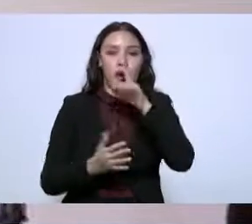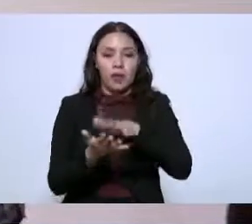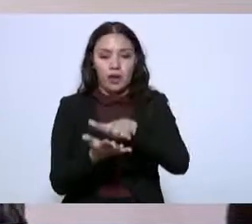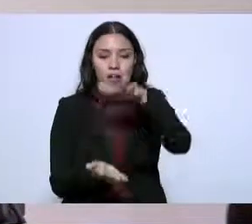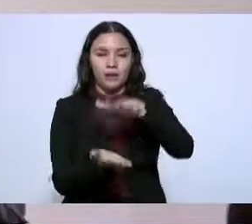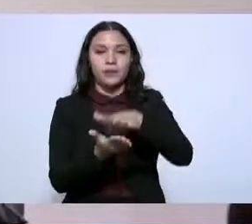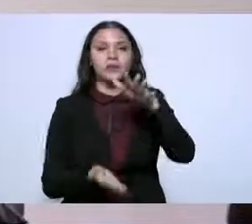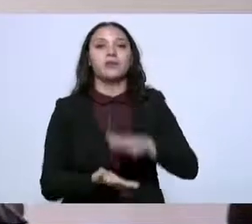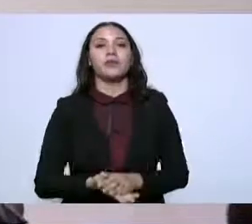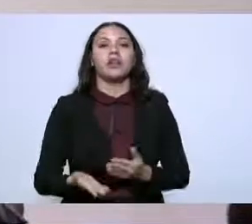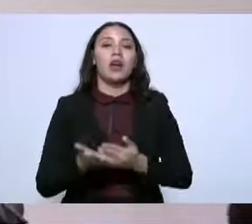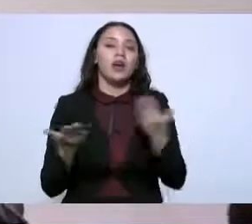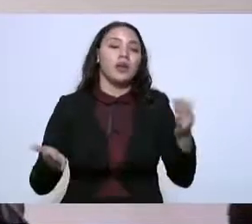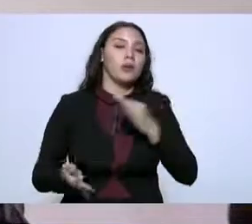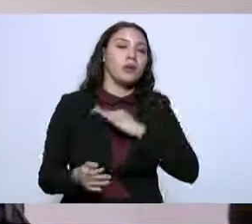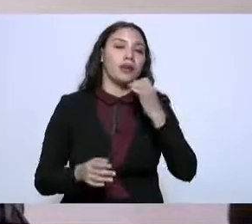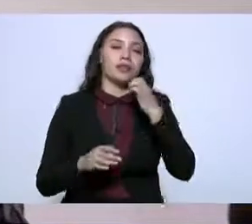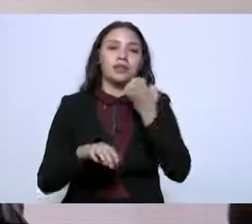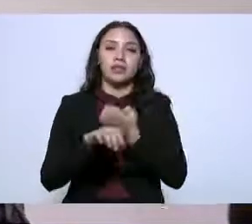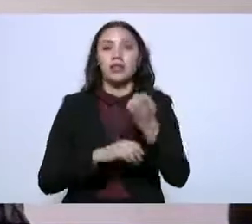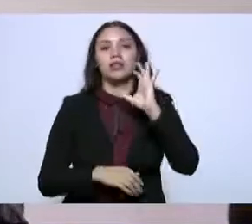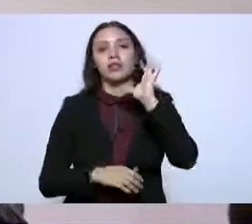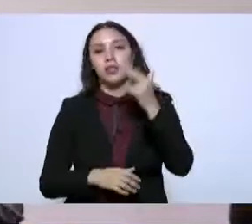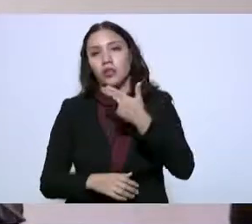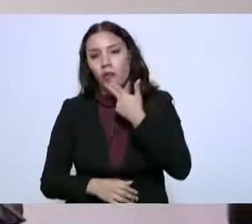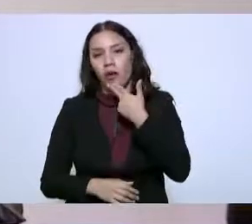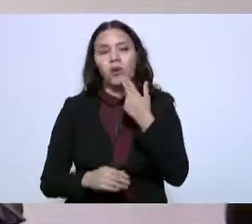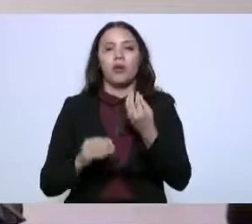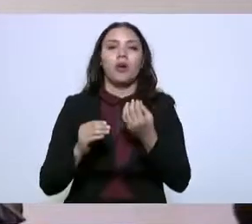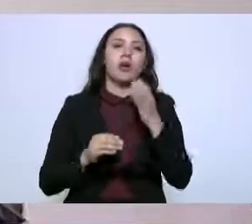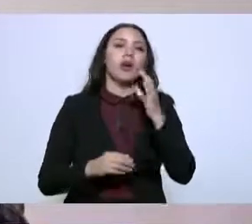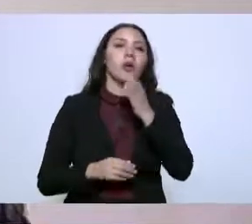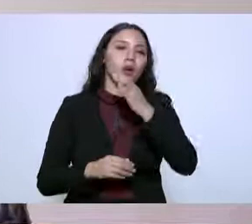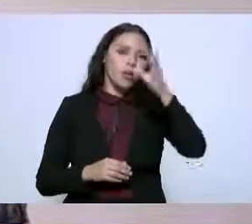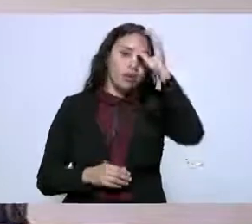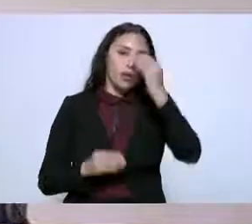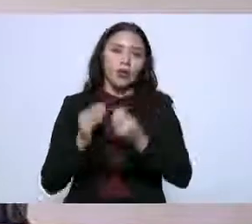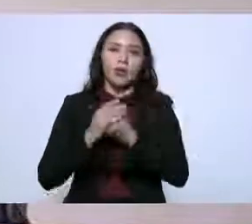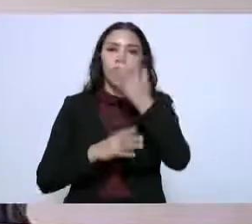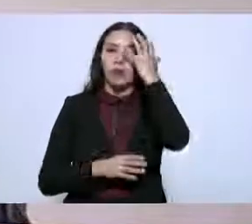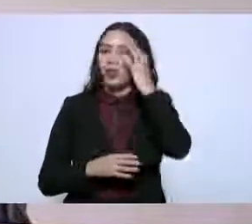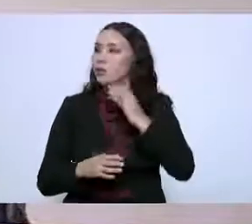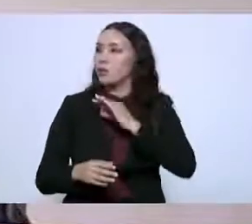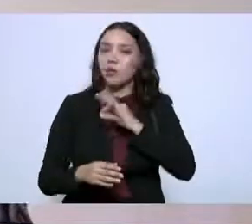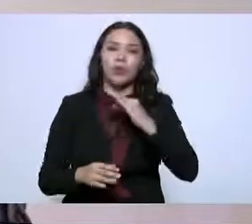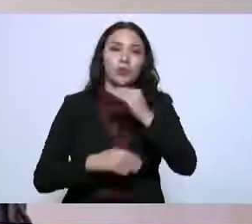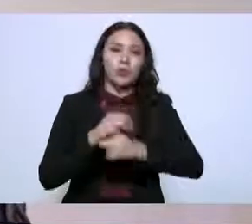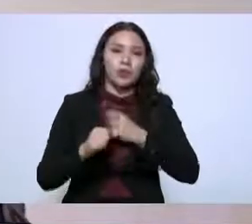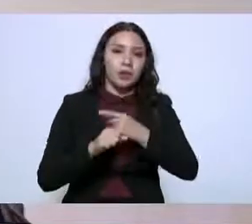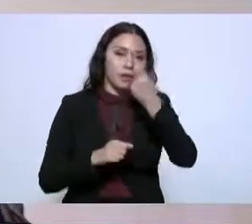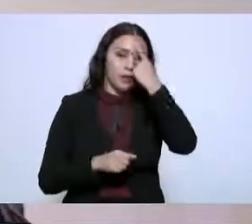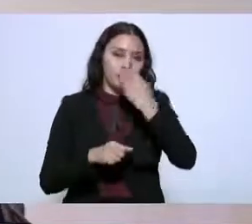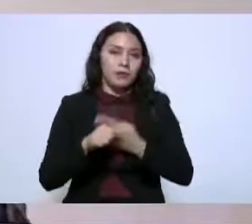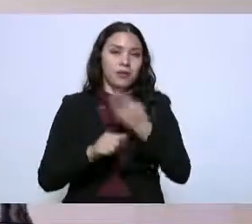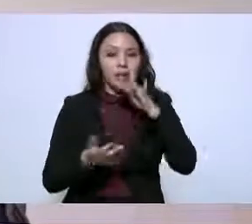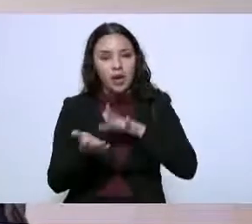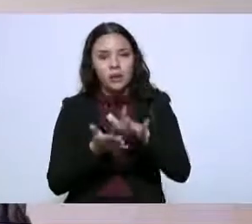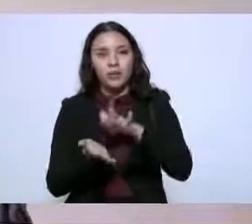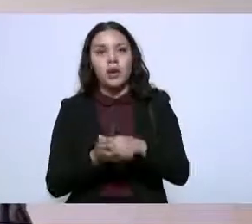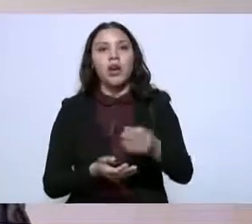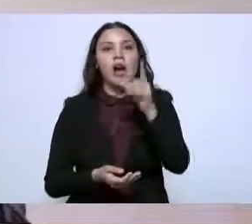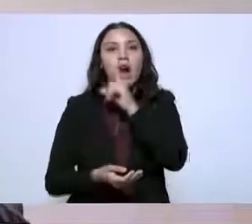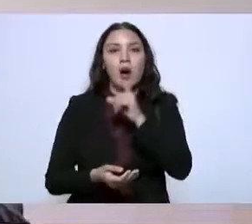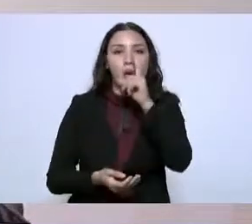Esto le daría a los estados de Chihuahua, Coahuila y Nuevo León en algún momento el que podrían tener un mayor recurso hídrico al